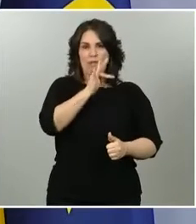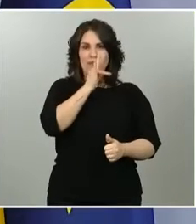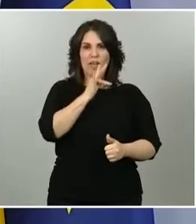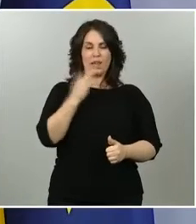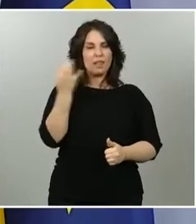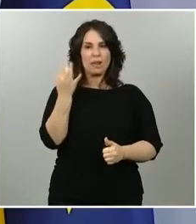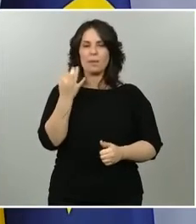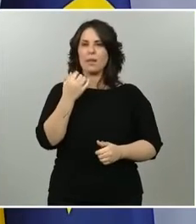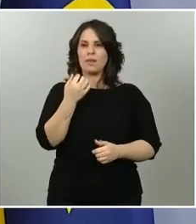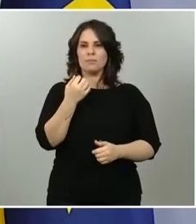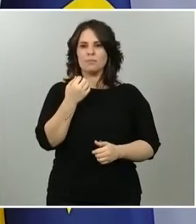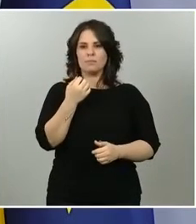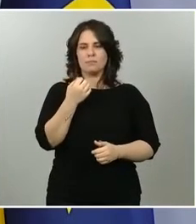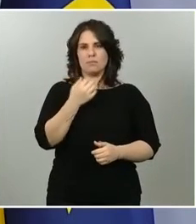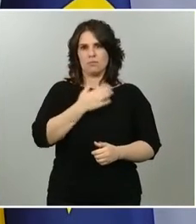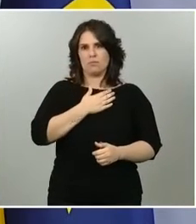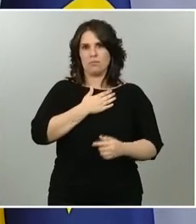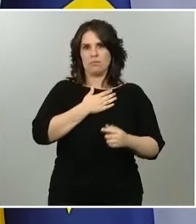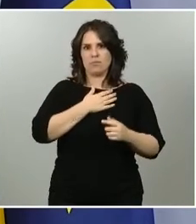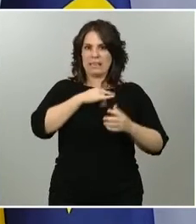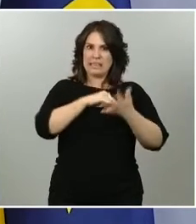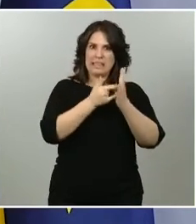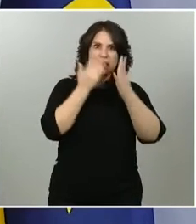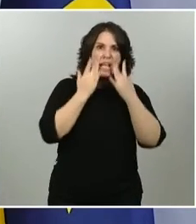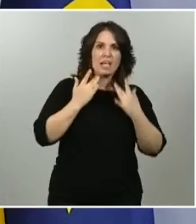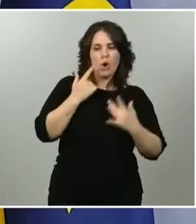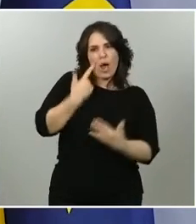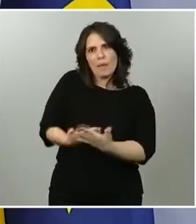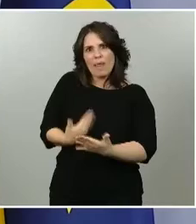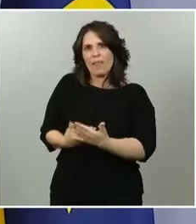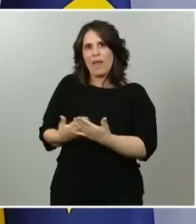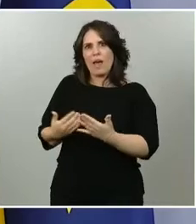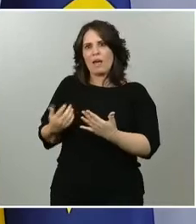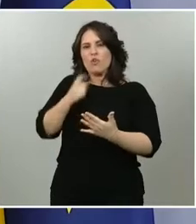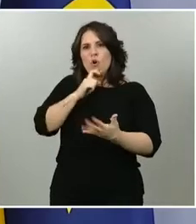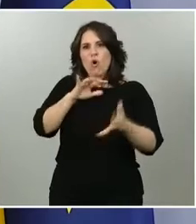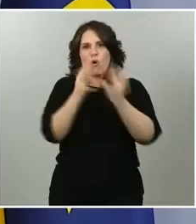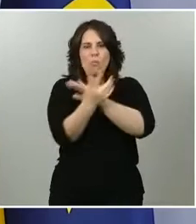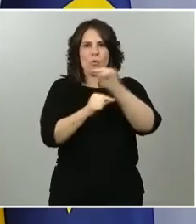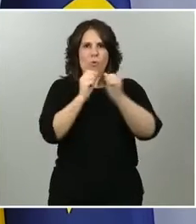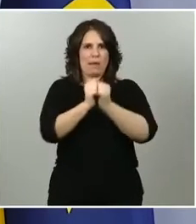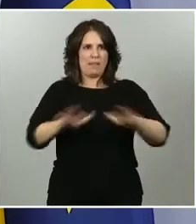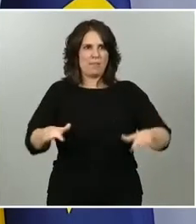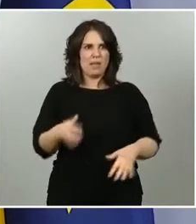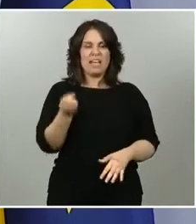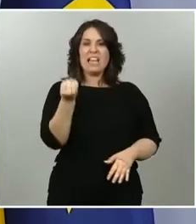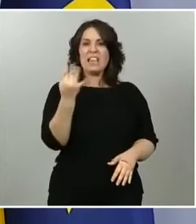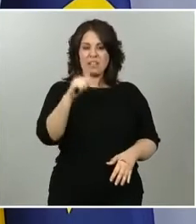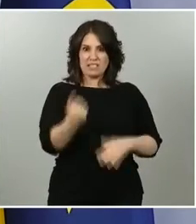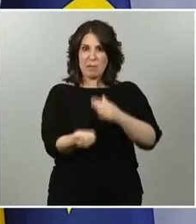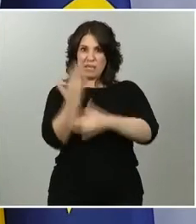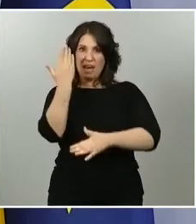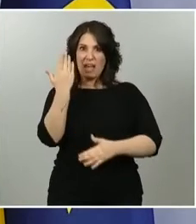criterio técnico y en la evidencia y la evaluación que hagan nuestros técnicos de cómo evoluciona la pandemia. Las cifras que hemos conocido esta mañana son cifras